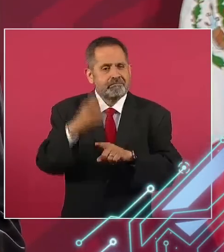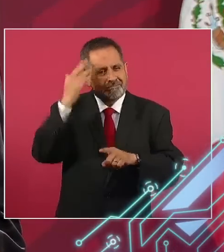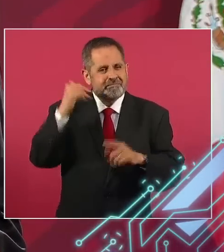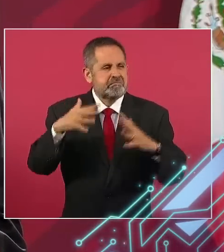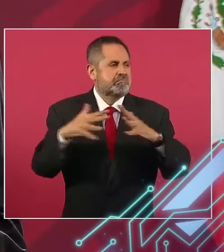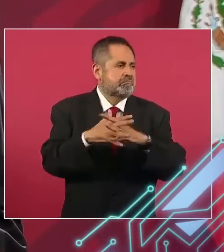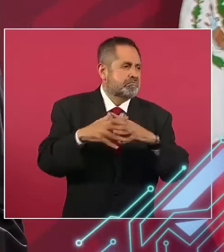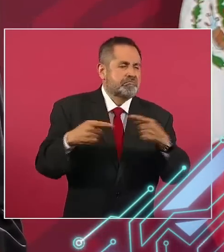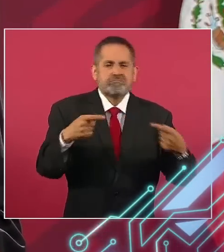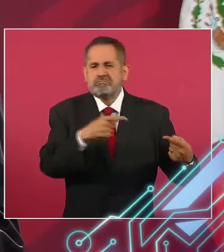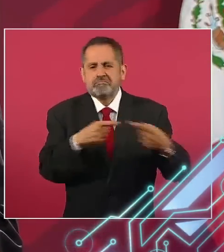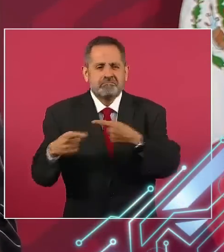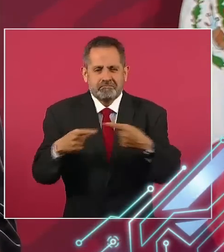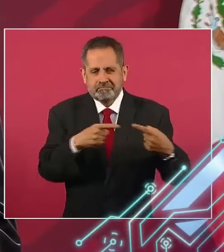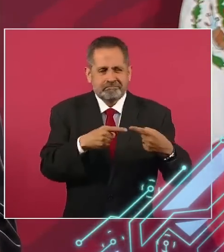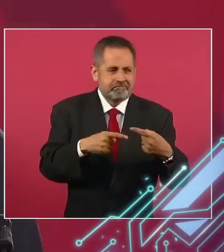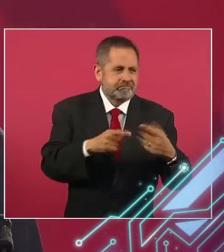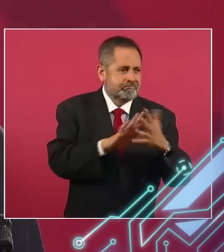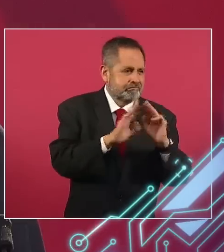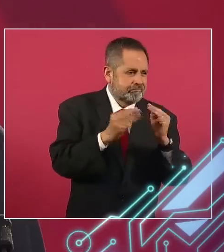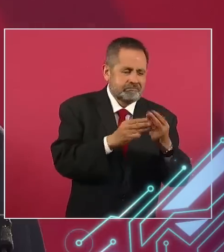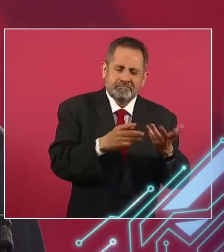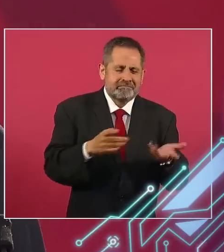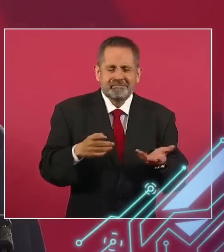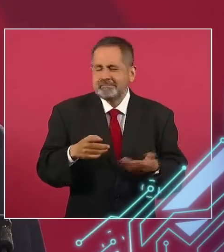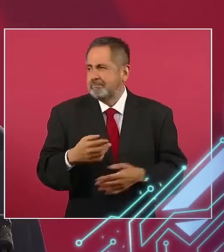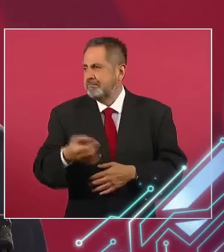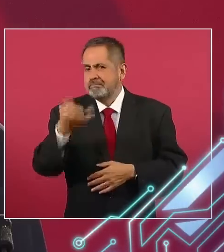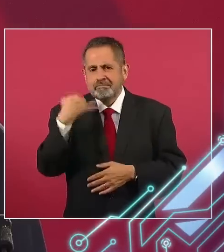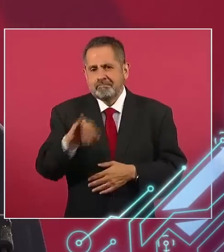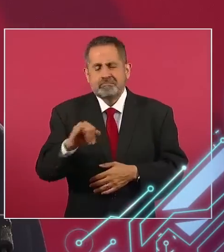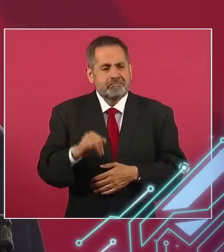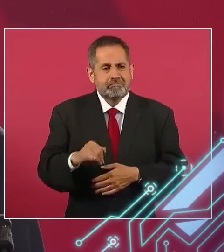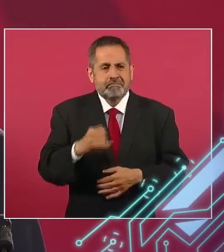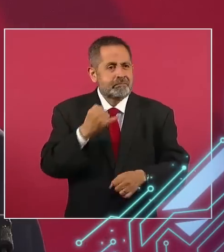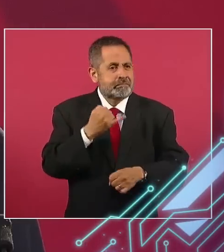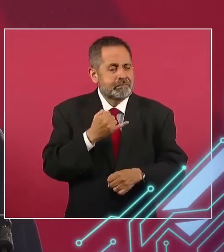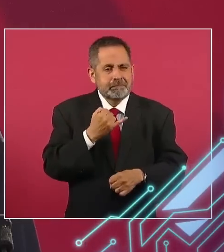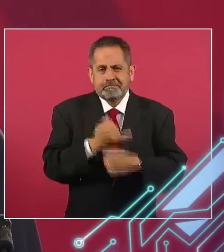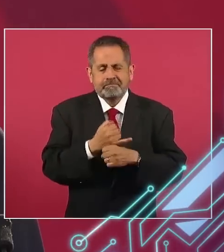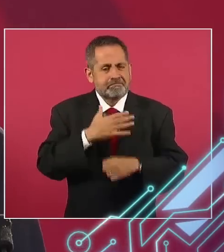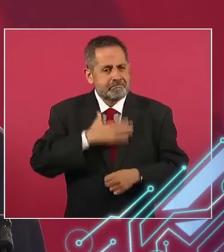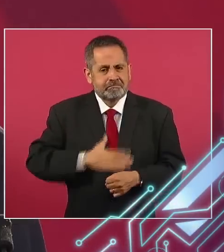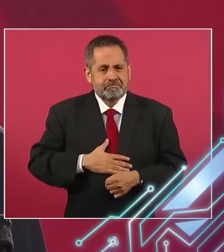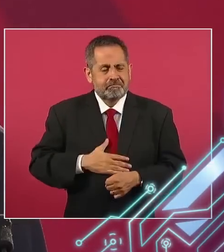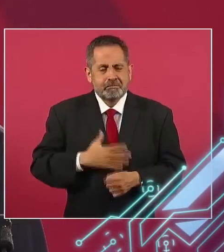sucia, absurda, injusta, inhumana.